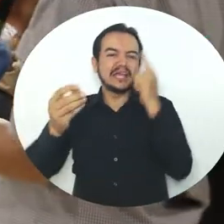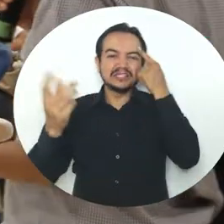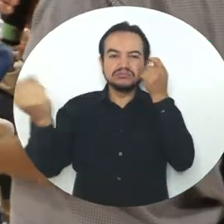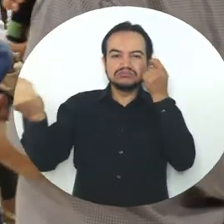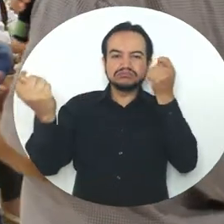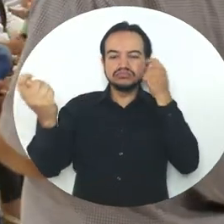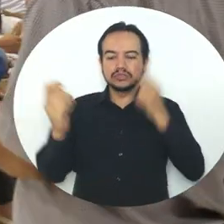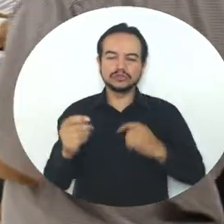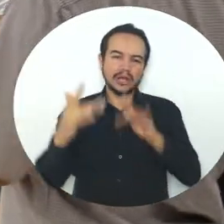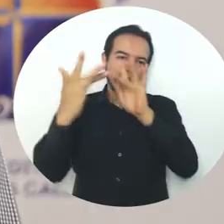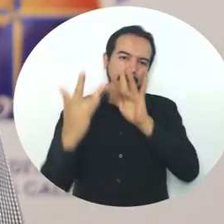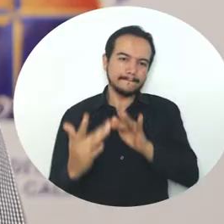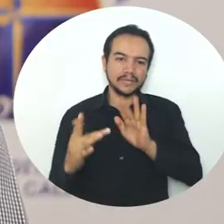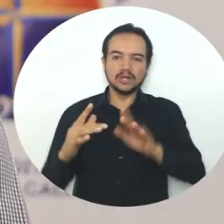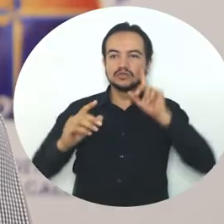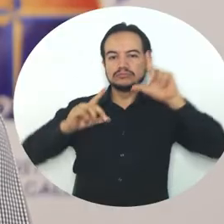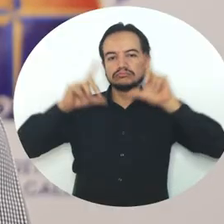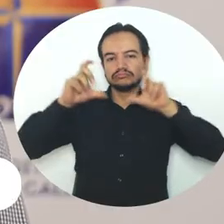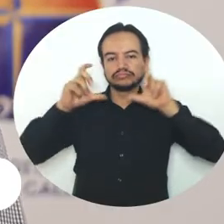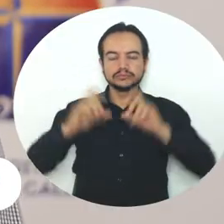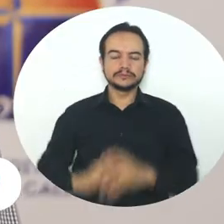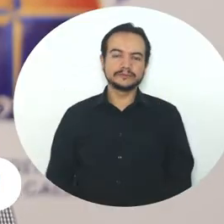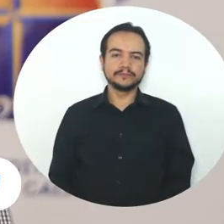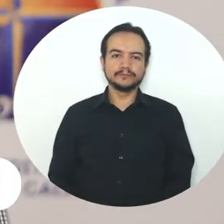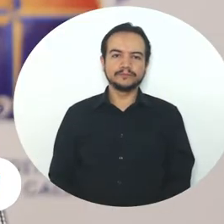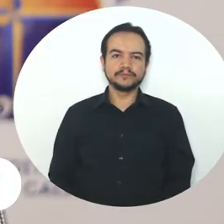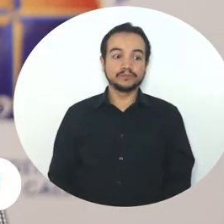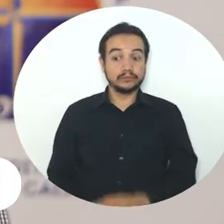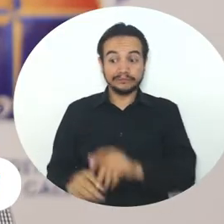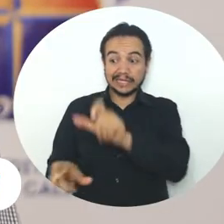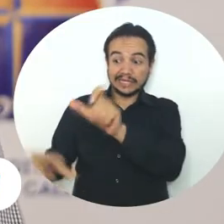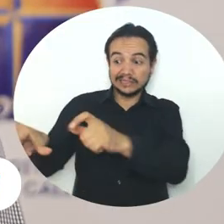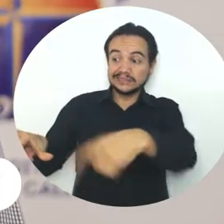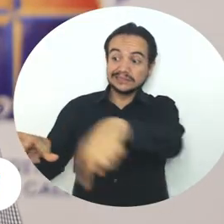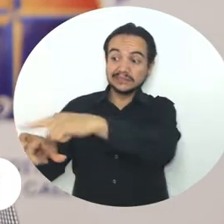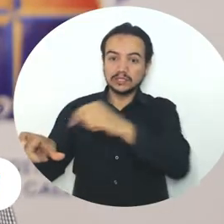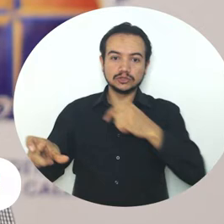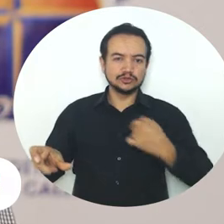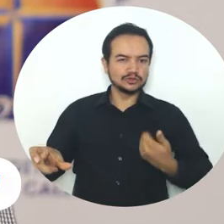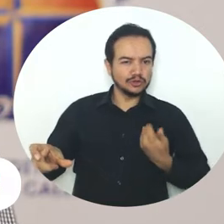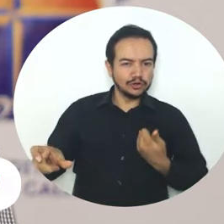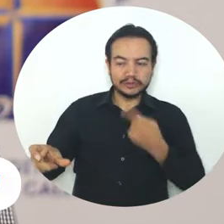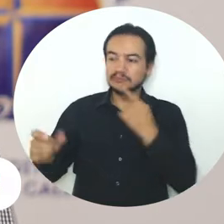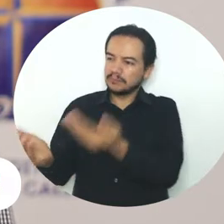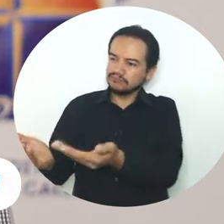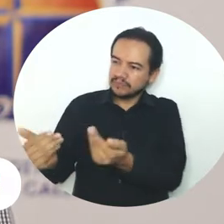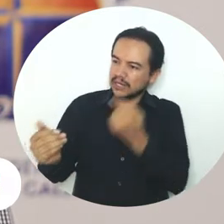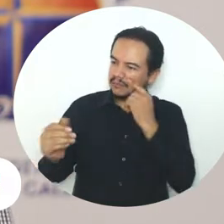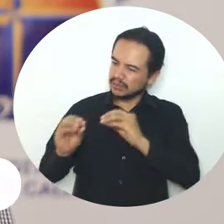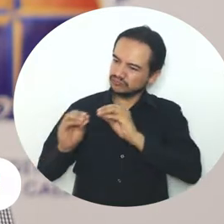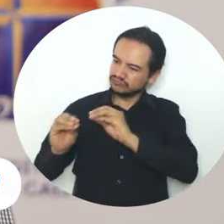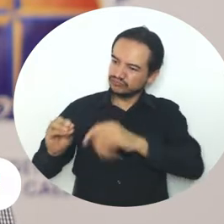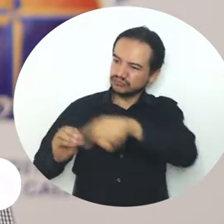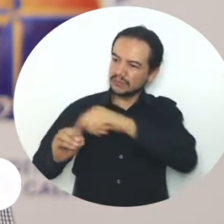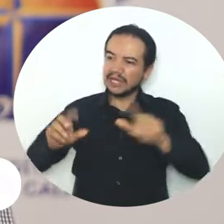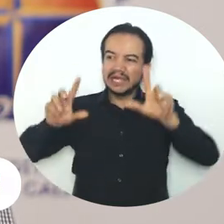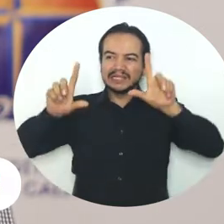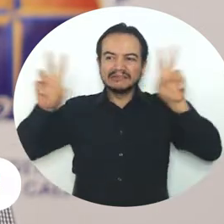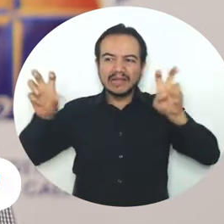del planeta. Vincularlos a ellos directamente a estos espacios, a que ellos conozcan la dinámica turística, se empapen mucho más de las